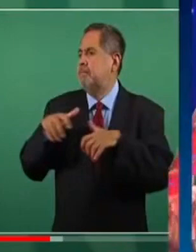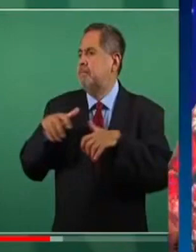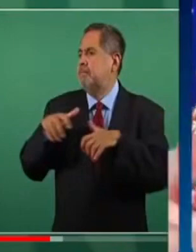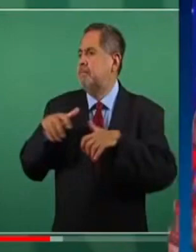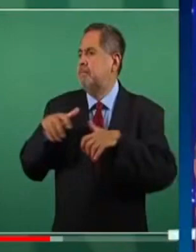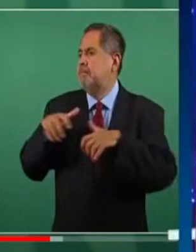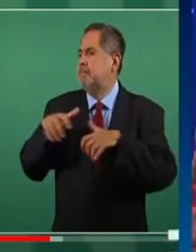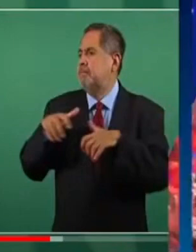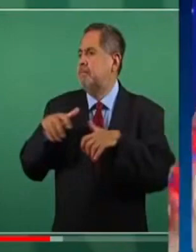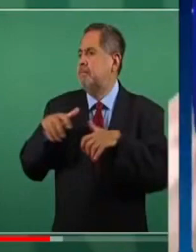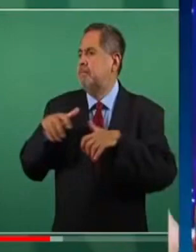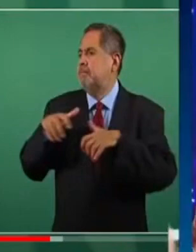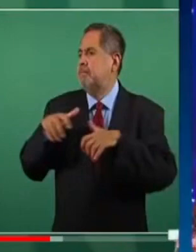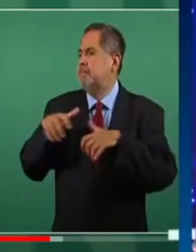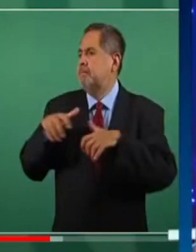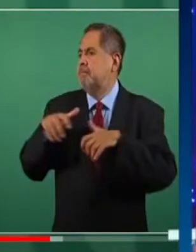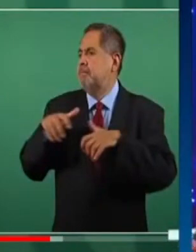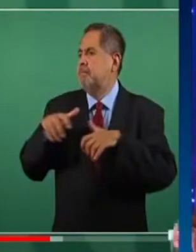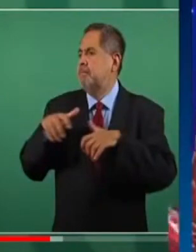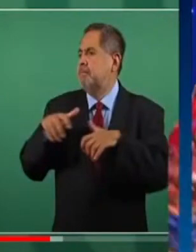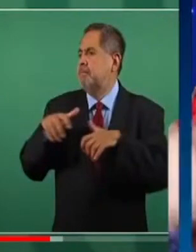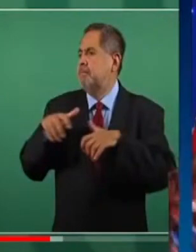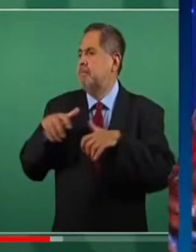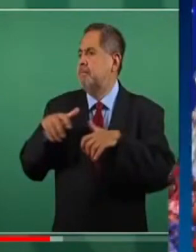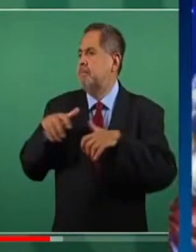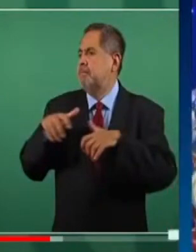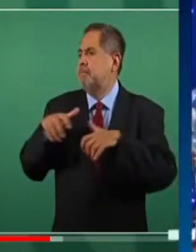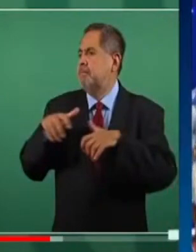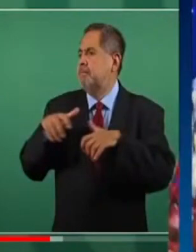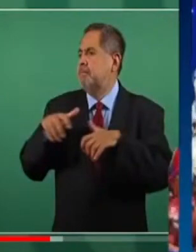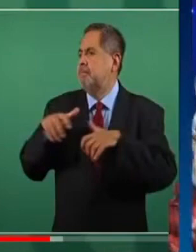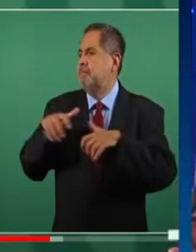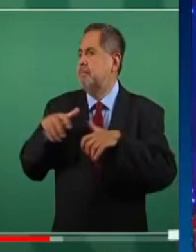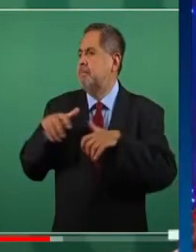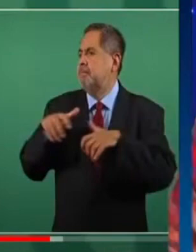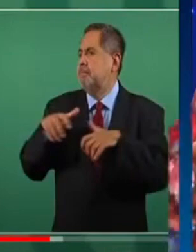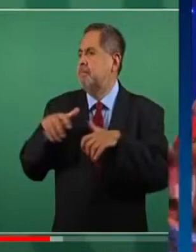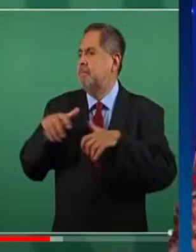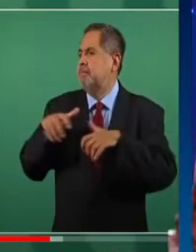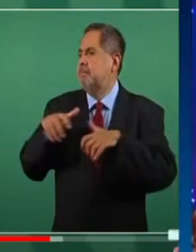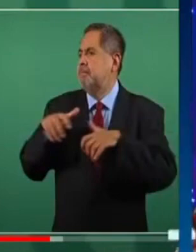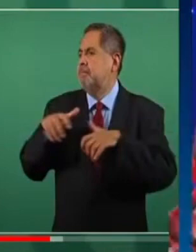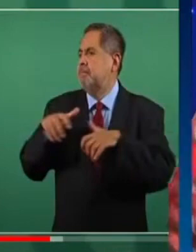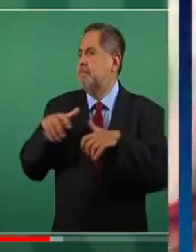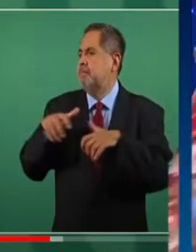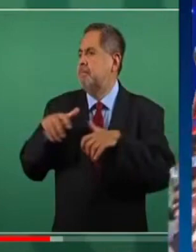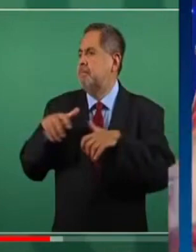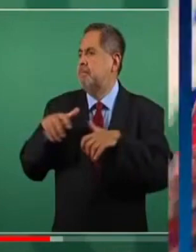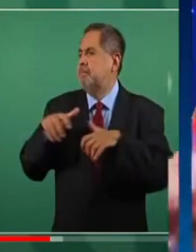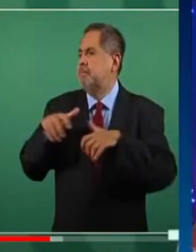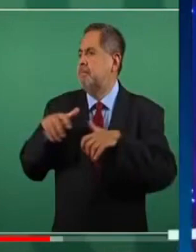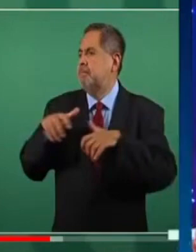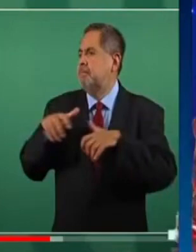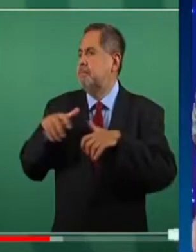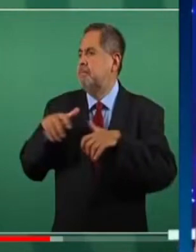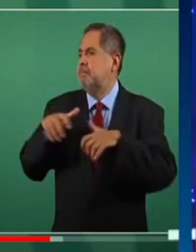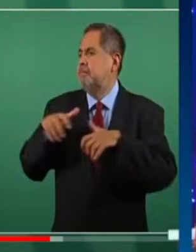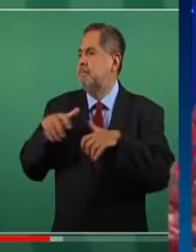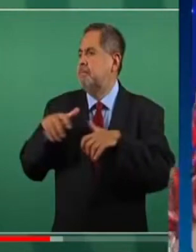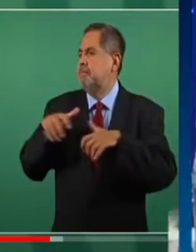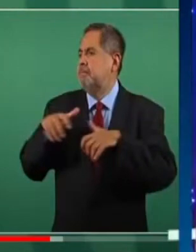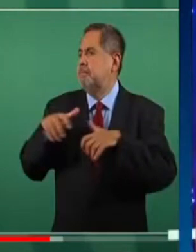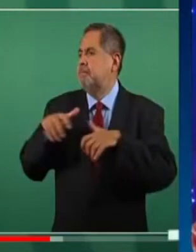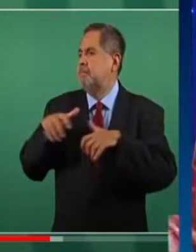al pueblo, a la gente, a los que verdaderamente necesitan la justicia y que nomás no les llega porque no ven la luz, no